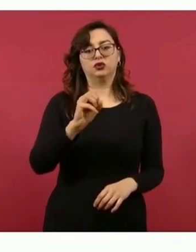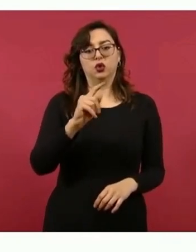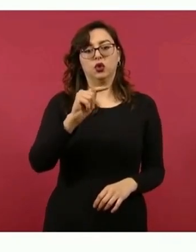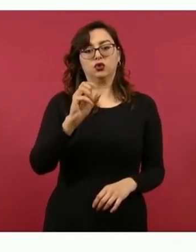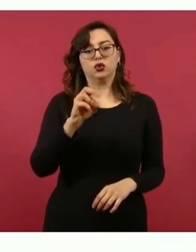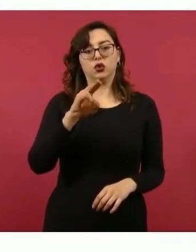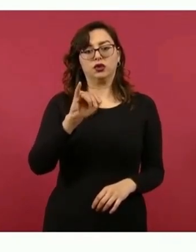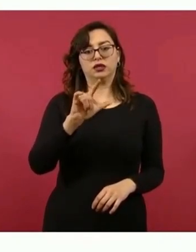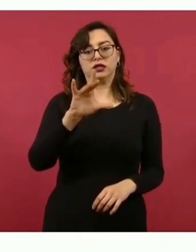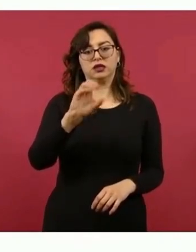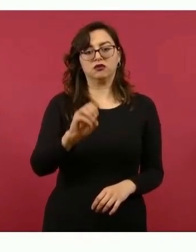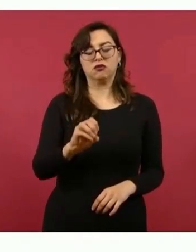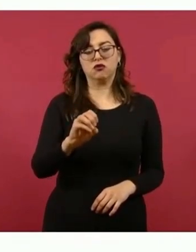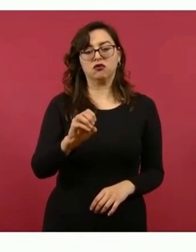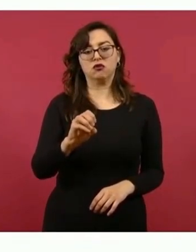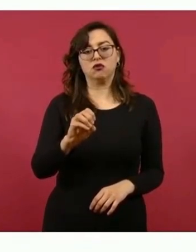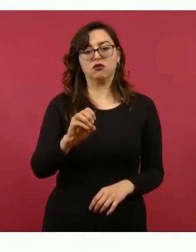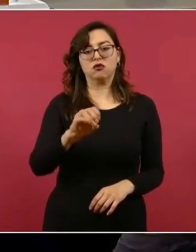Jalisco.